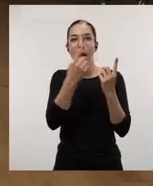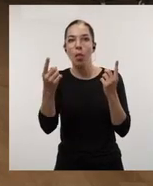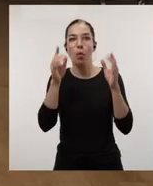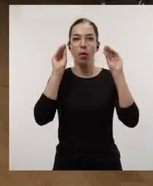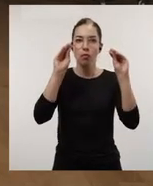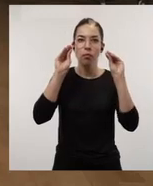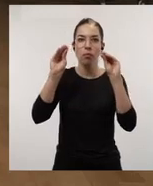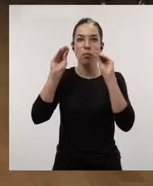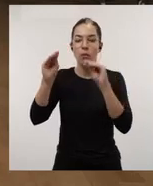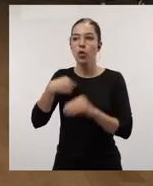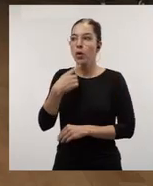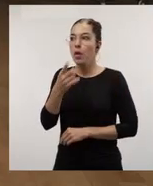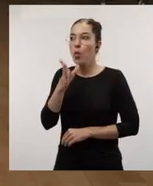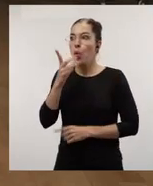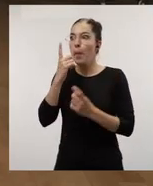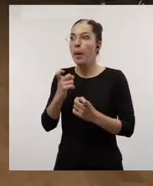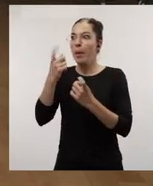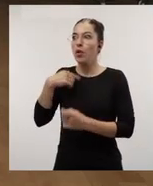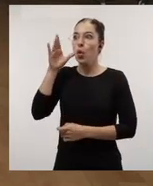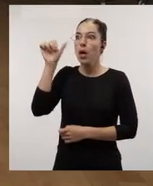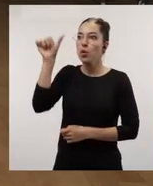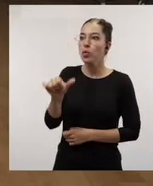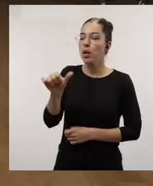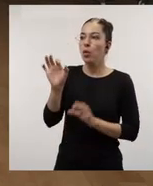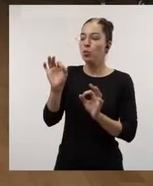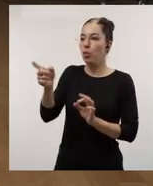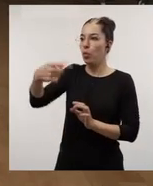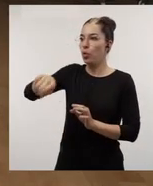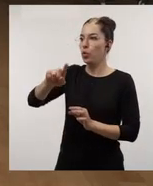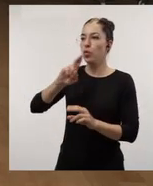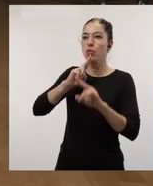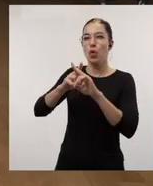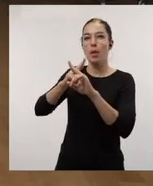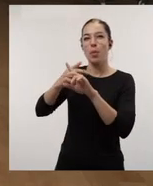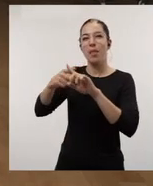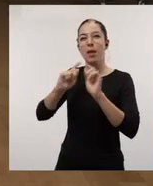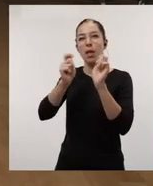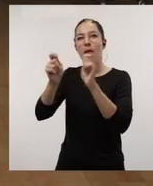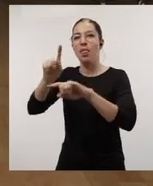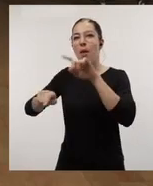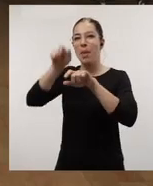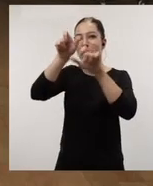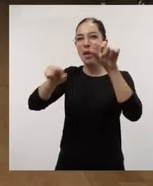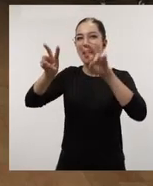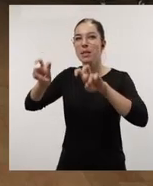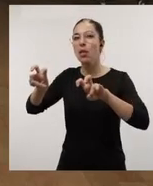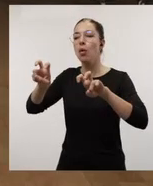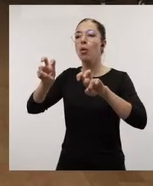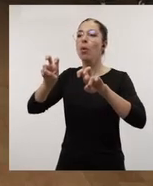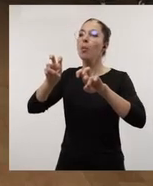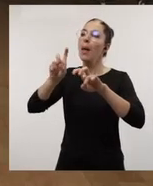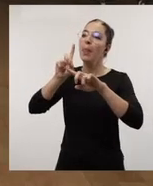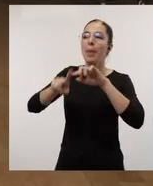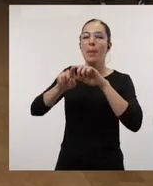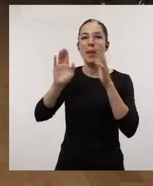Esto te lo comento porque yo la primera vez que os lo escuché, vosotros utilizáis diferentes nomenclaturas para los investigadores, dependiendo de la etapa en la que están, y